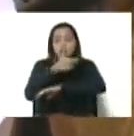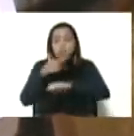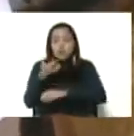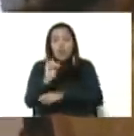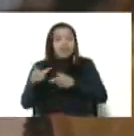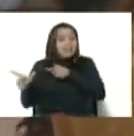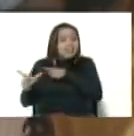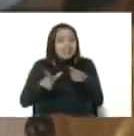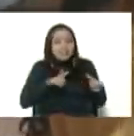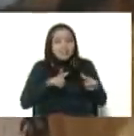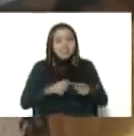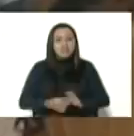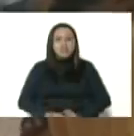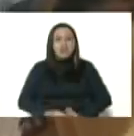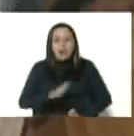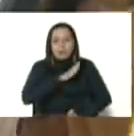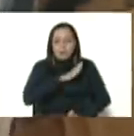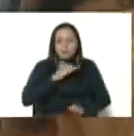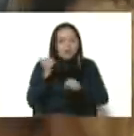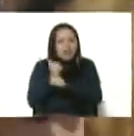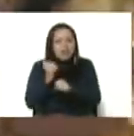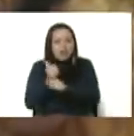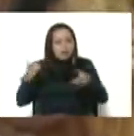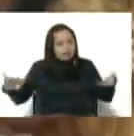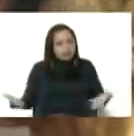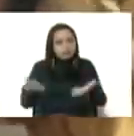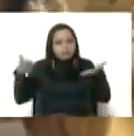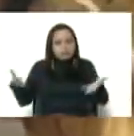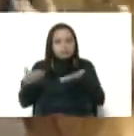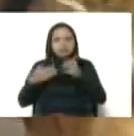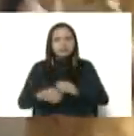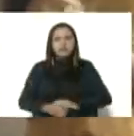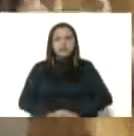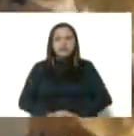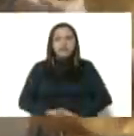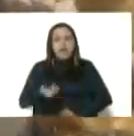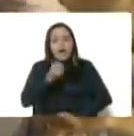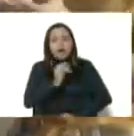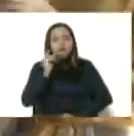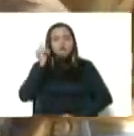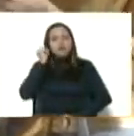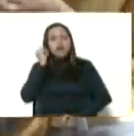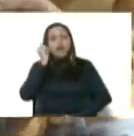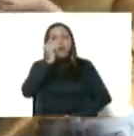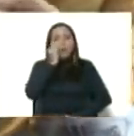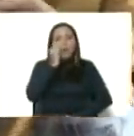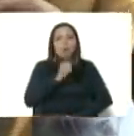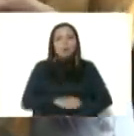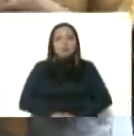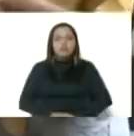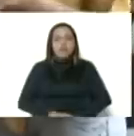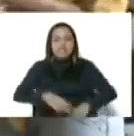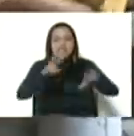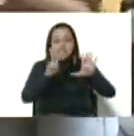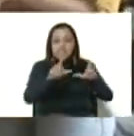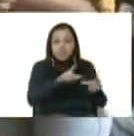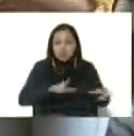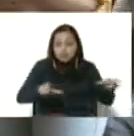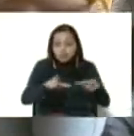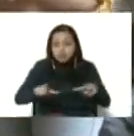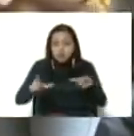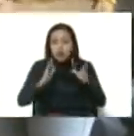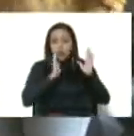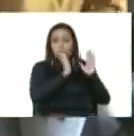pues, en plena, en pleno auge. Tenemos hombres y mujeres de siete sectores acá,